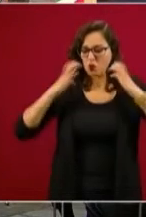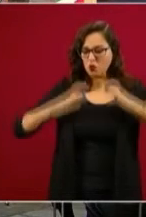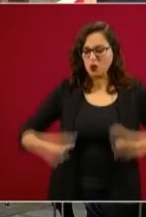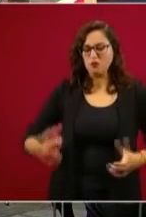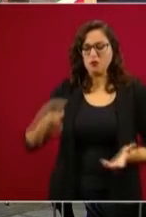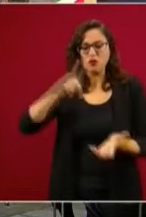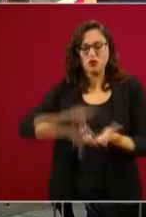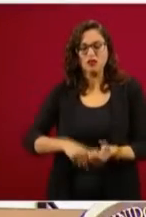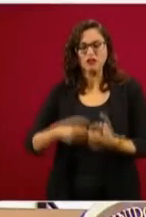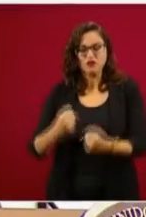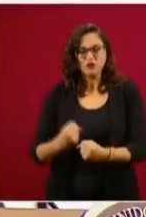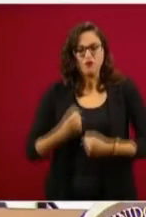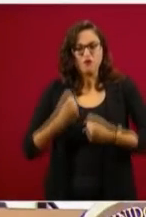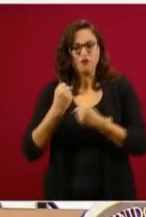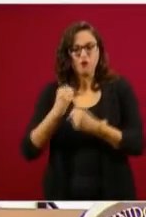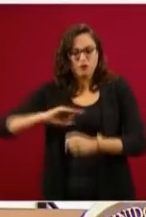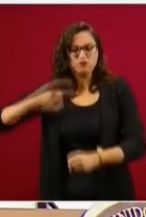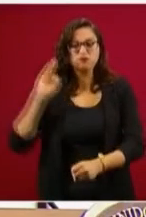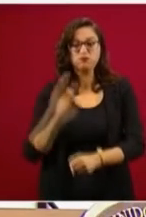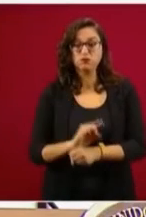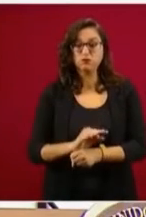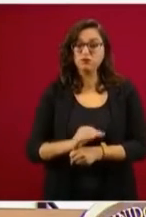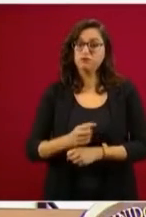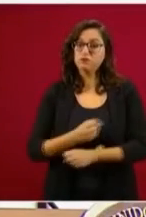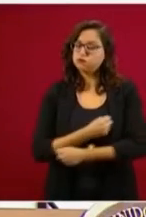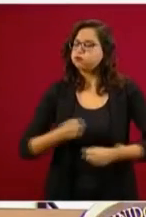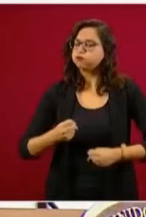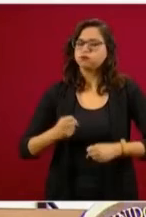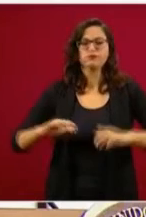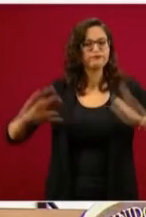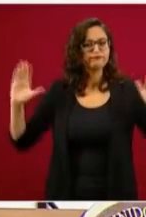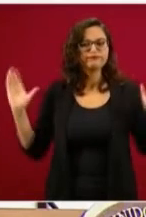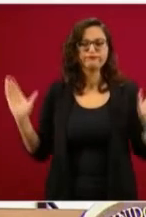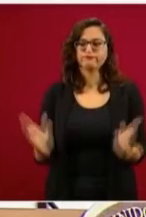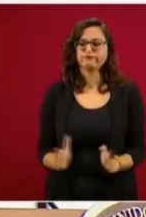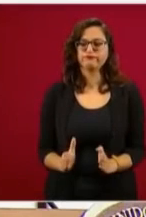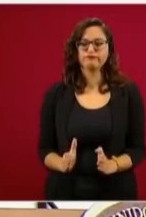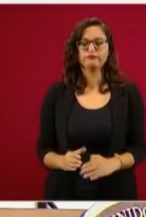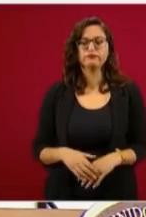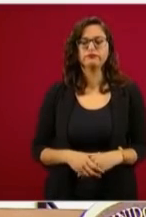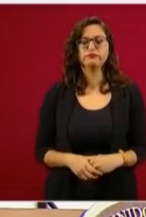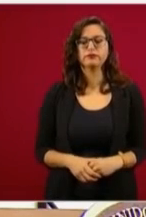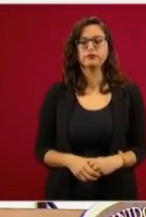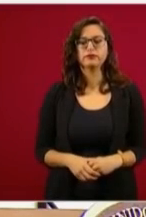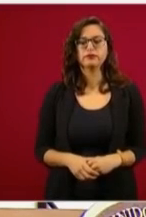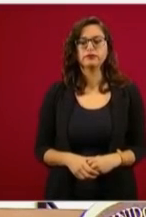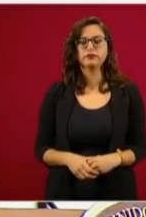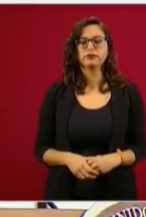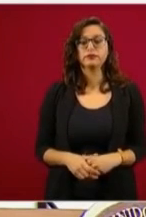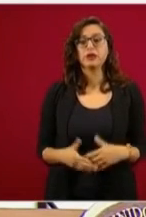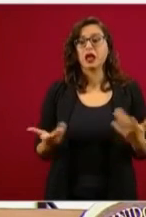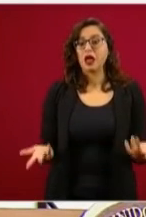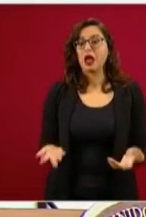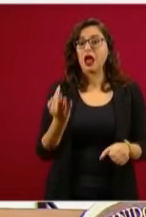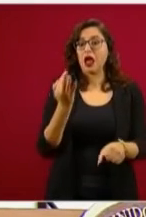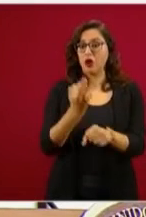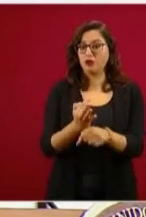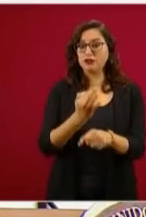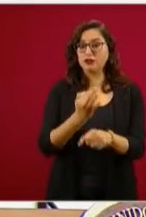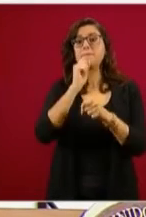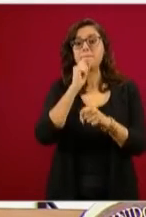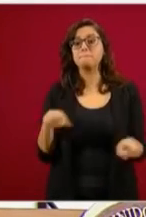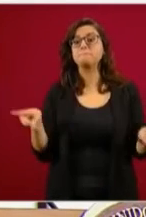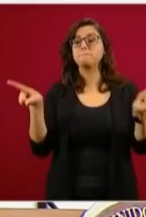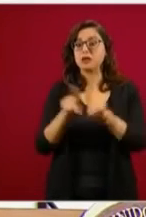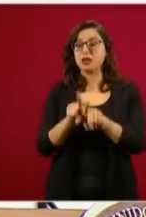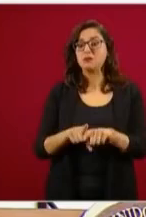análisis para poder profundizar o calificar este tipo de acciones. Por